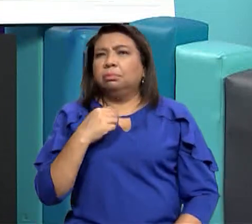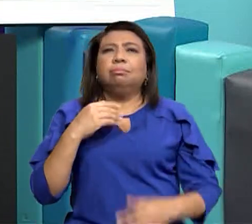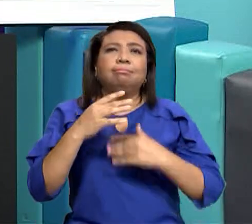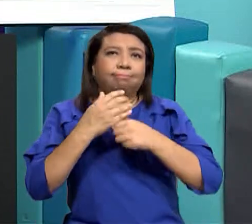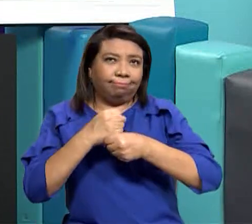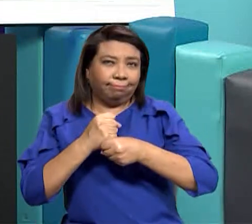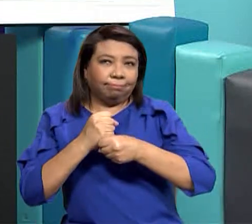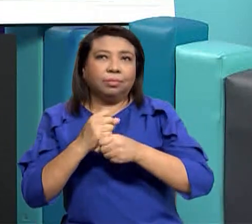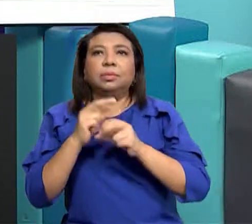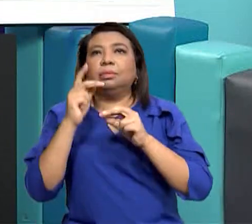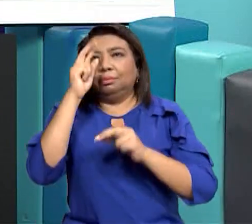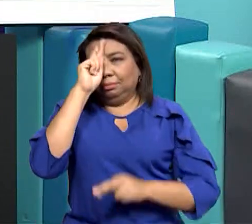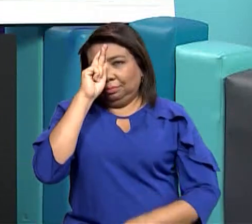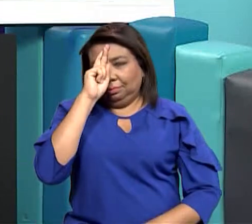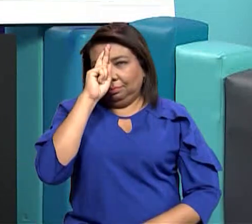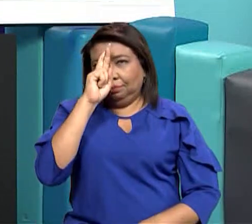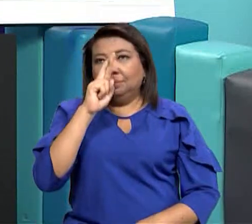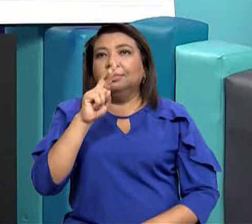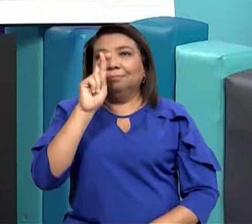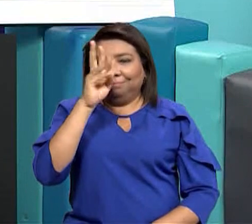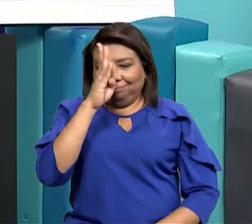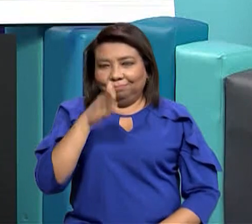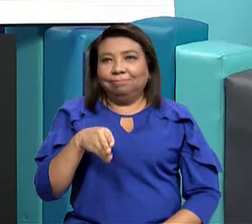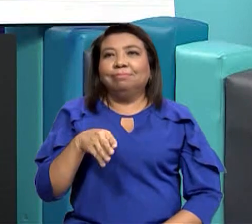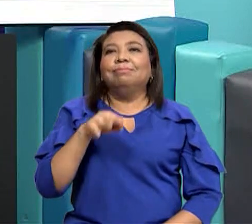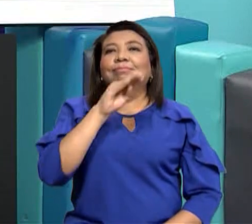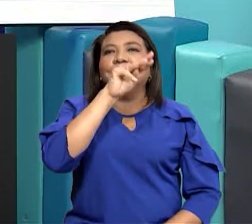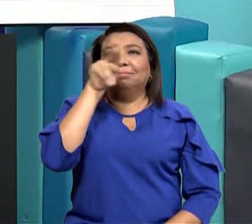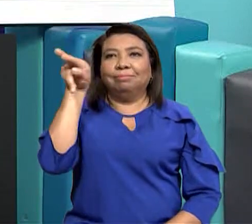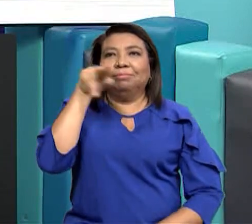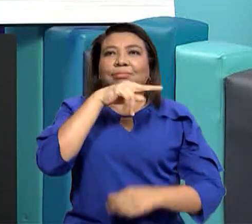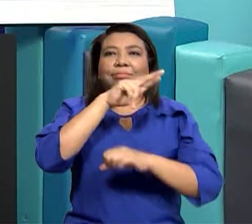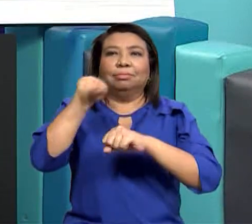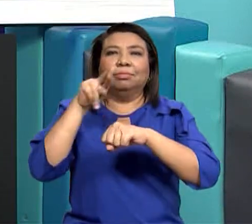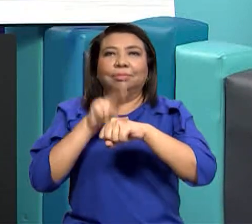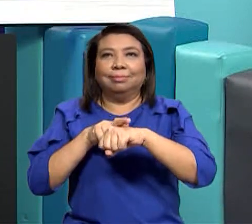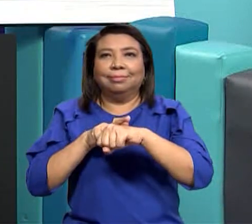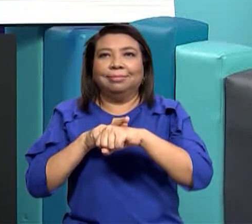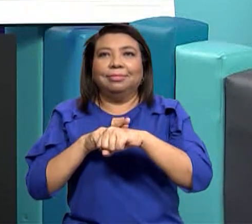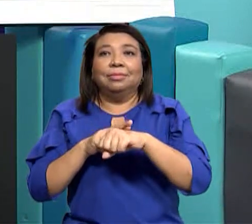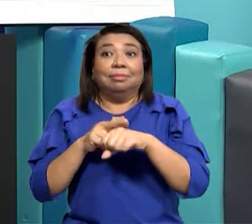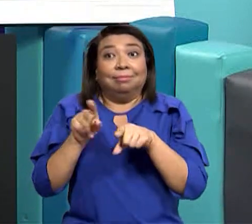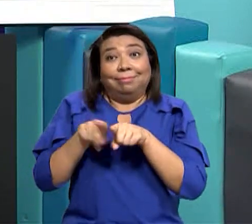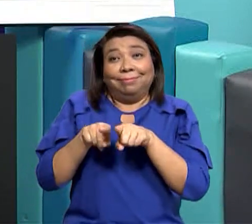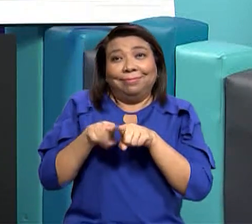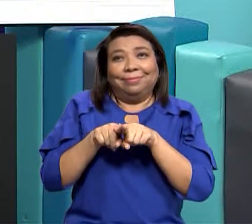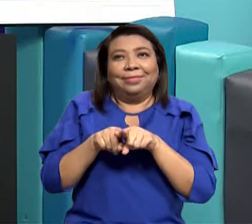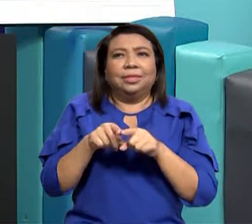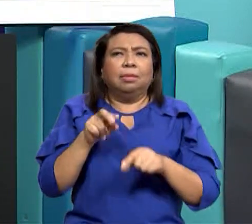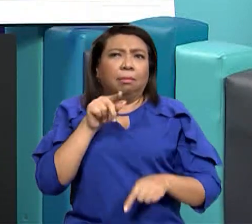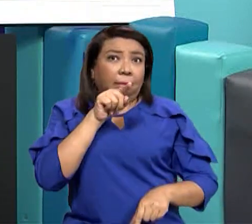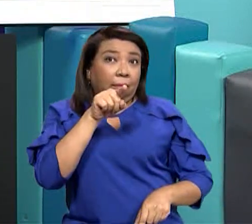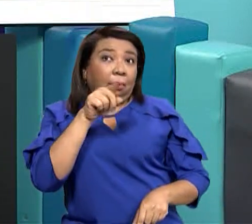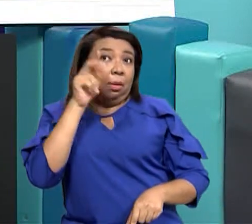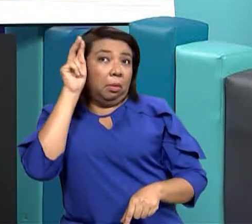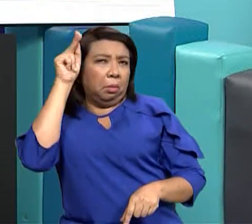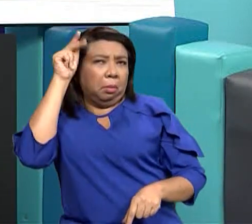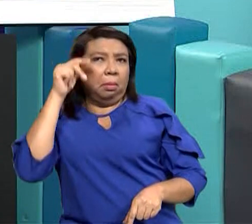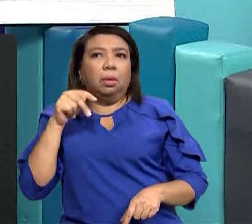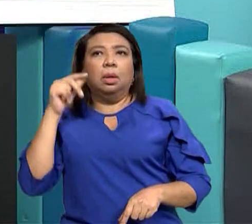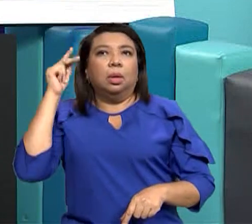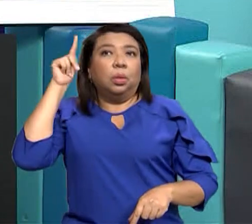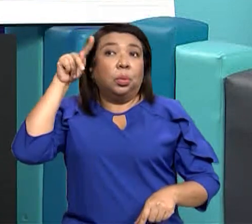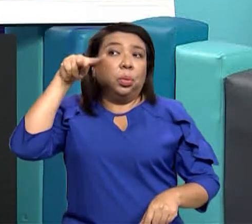no sea el himno nacional que bonito es cuando salimos de nuestro país y escuchamos esas notas del himno nacional